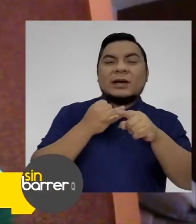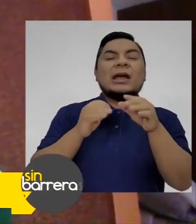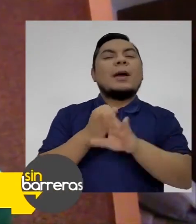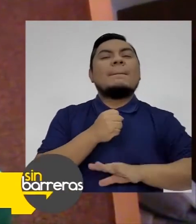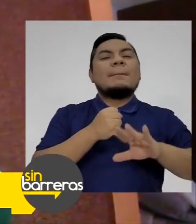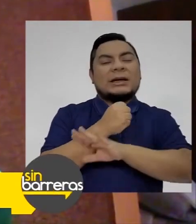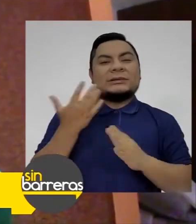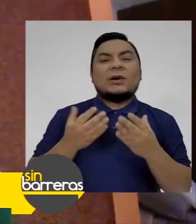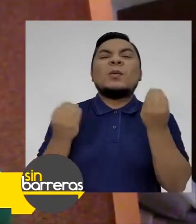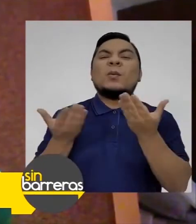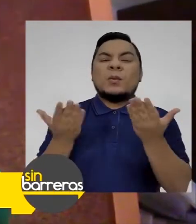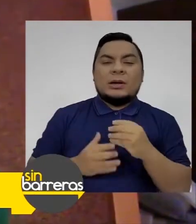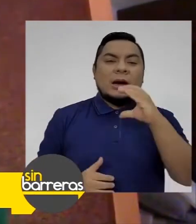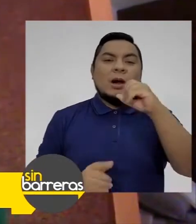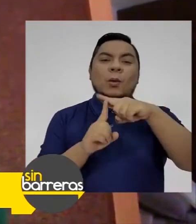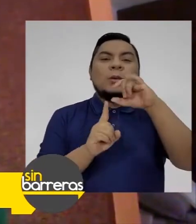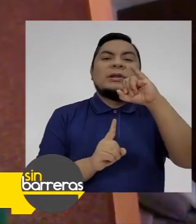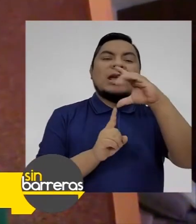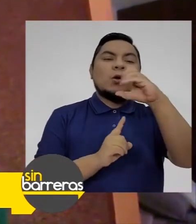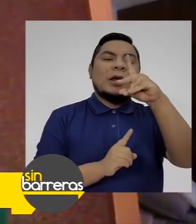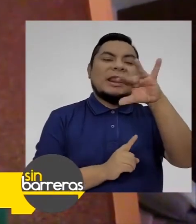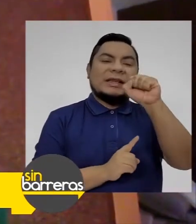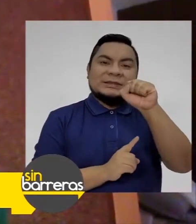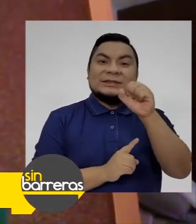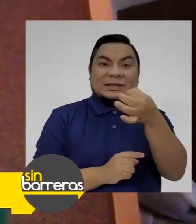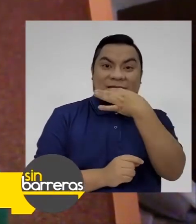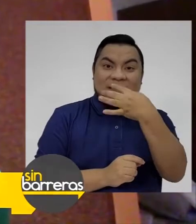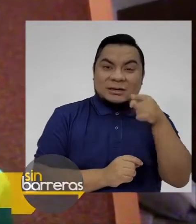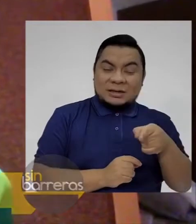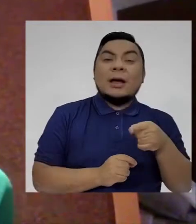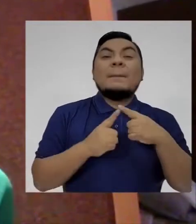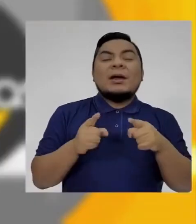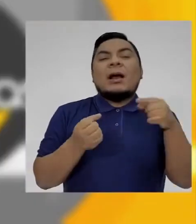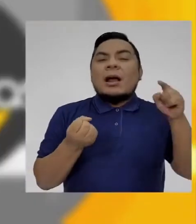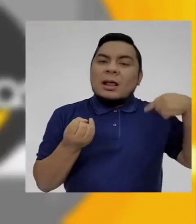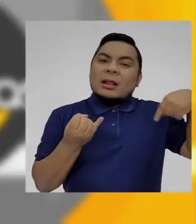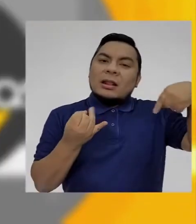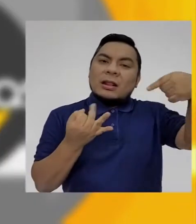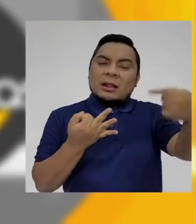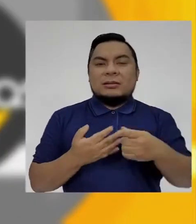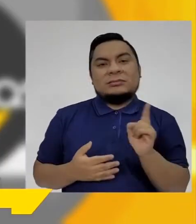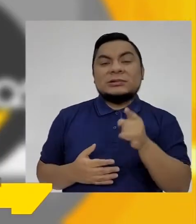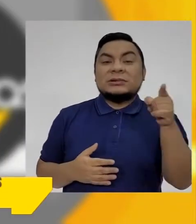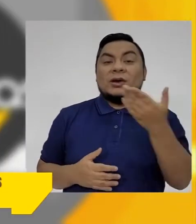básico que es con corticoides, pero igual el corticoide que se usa, que es el recomendable, no lo dan los hospitales del Estado,